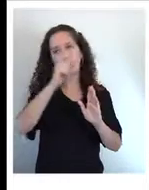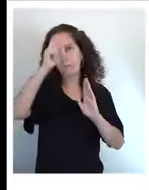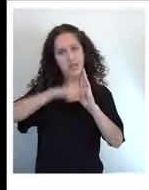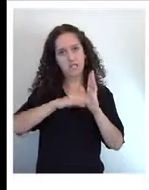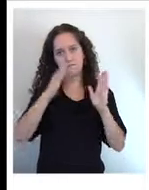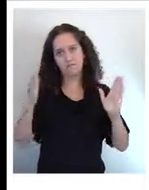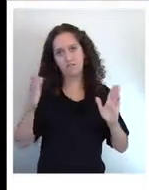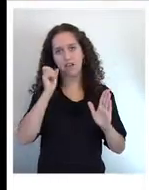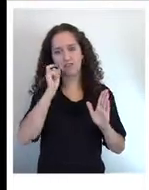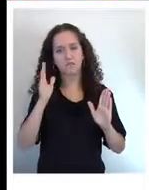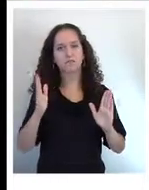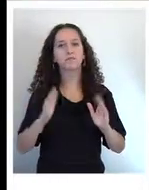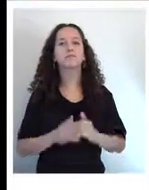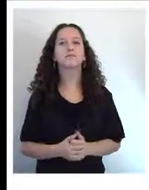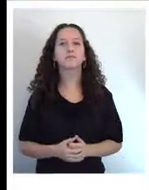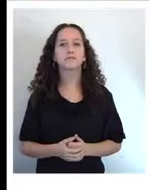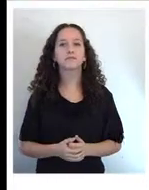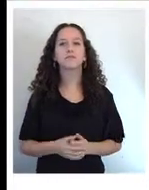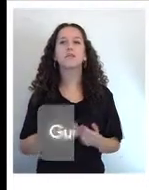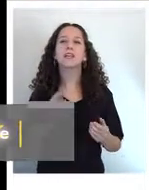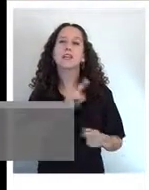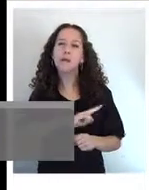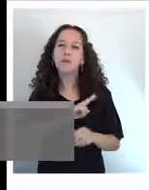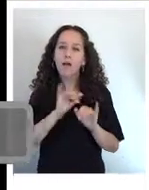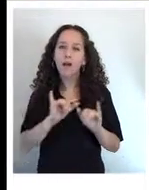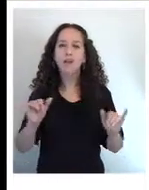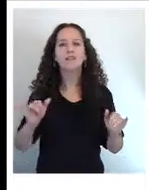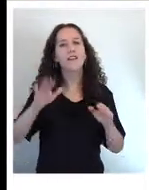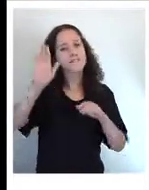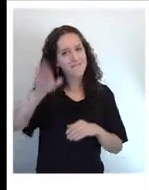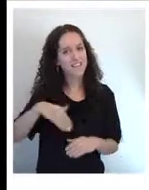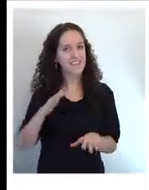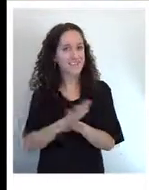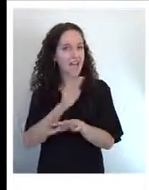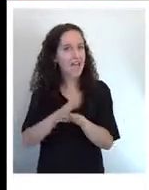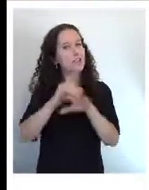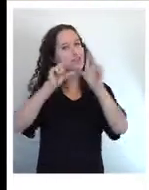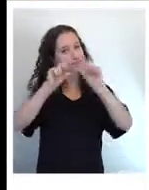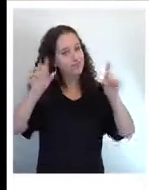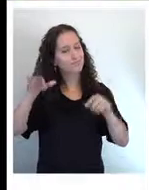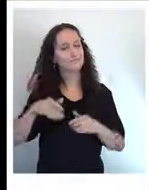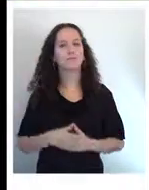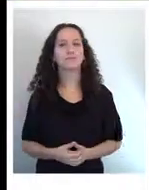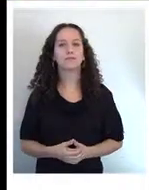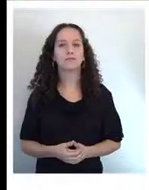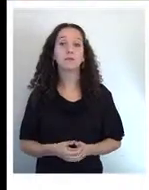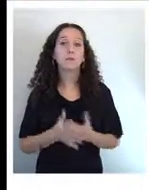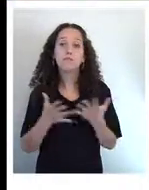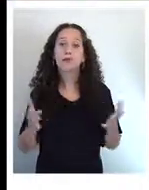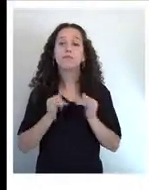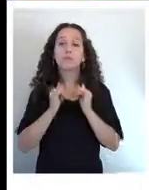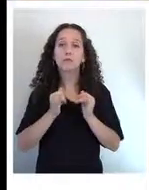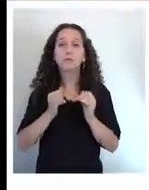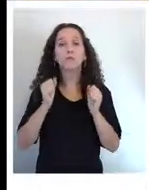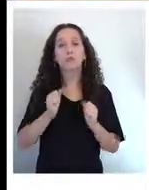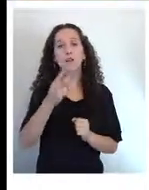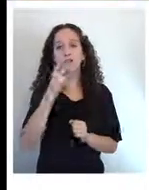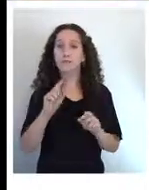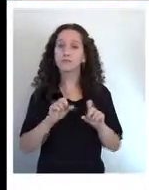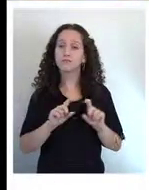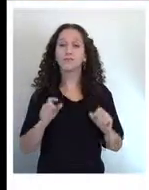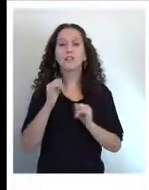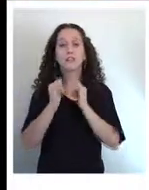en el marco de la campaña Ven al Teatro. Para más información acerca de fechas y horarios, pueden visitar el sitio